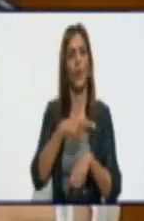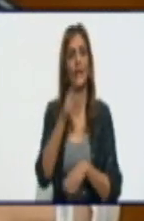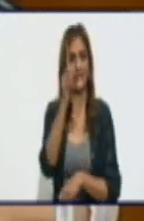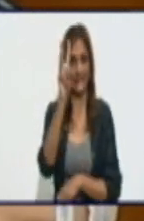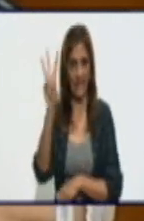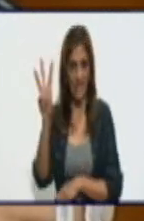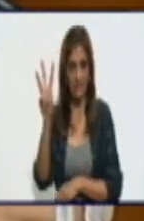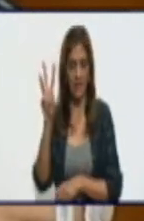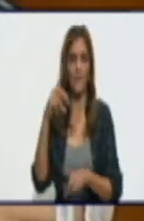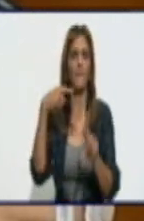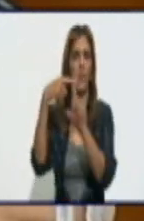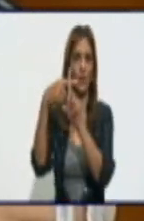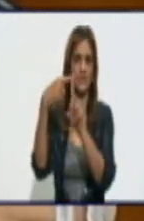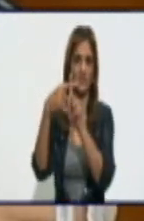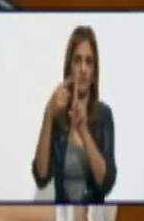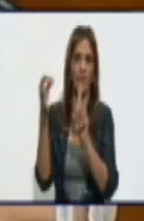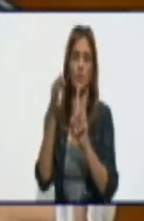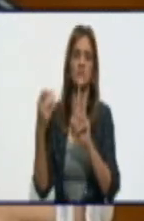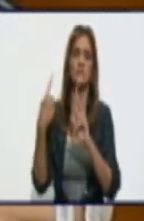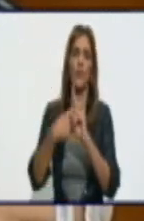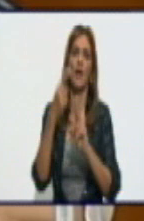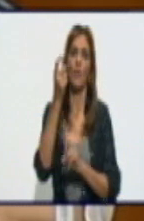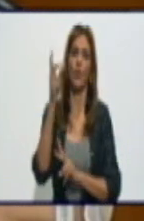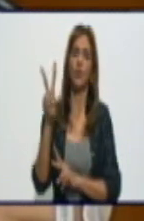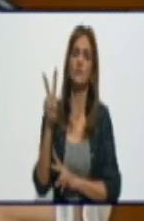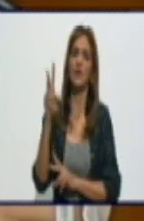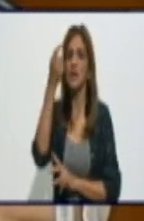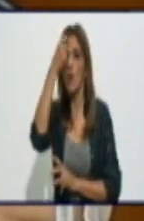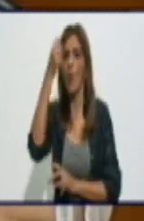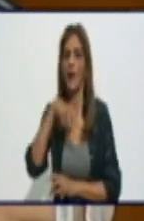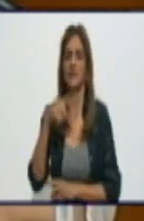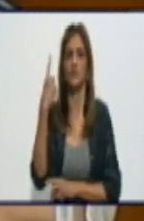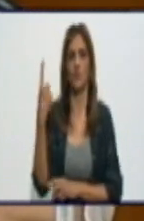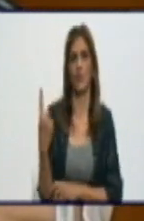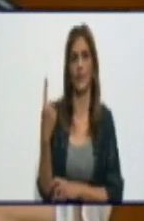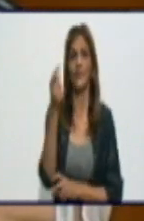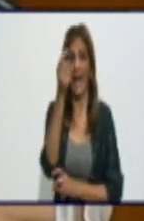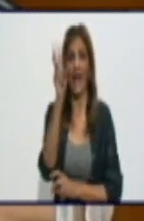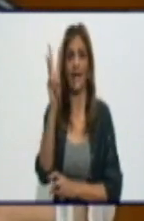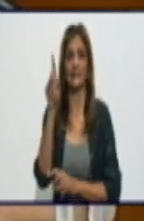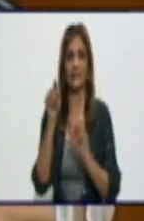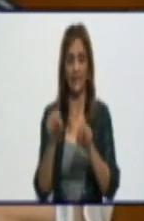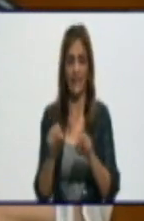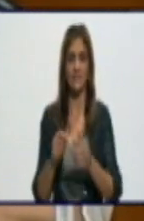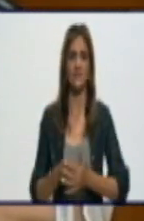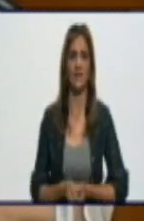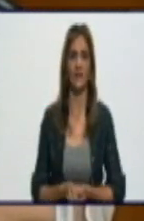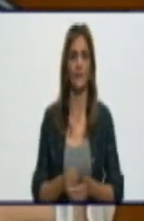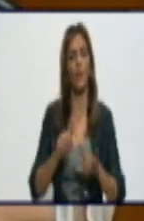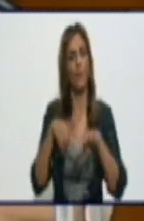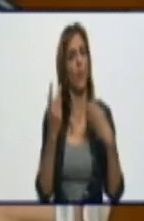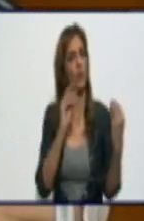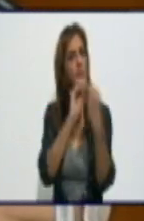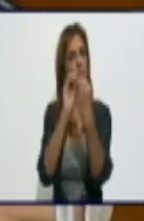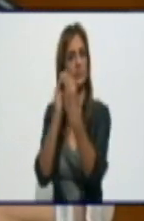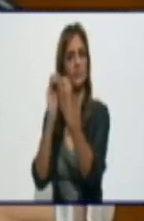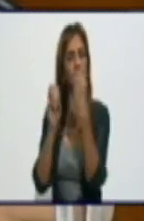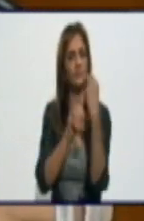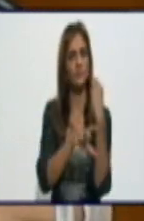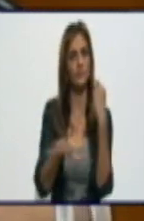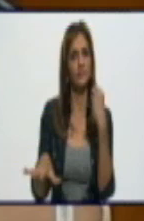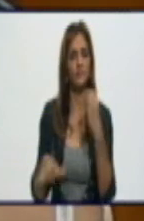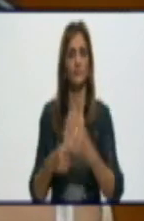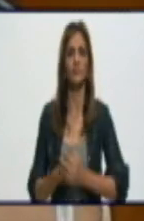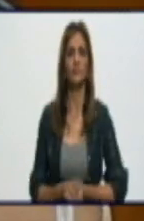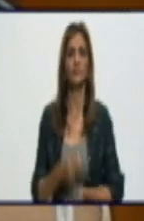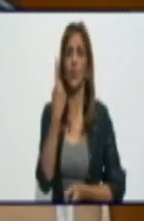positivas, pertenecientes a Bayamo con 12 y Iguani con 1. Las 13 fueron producto de la transmisión autóctona, ningún viajero